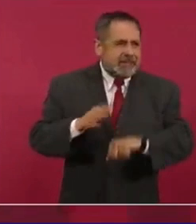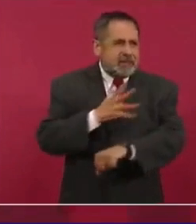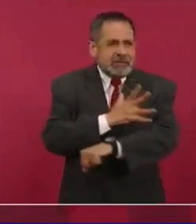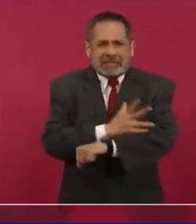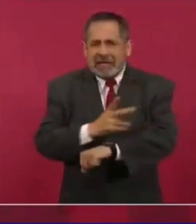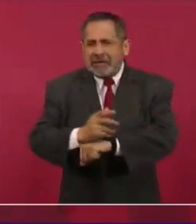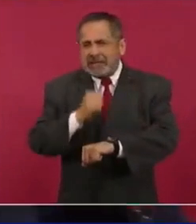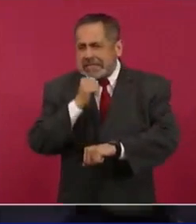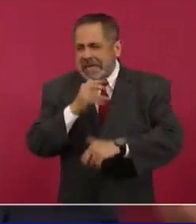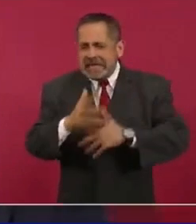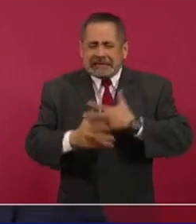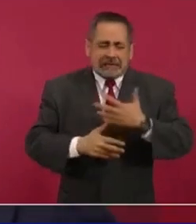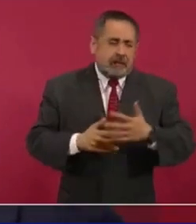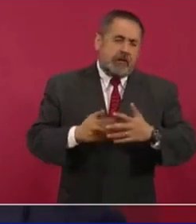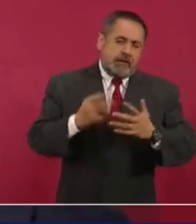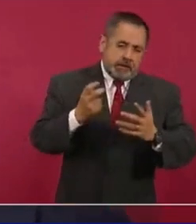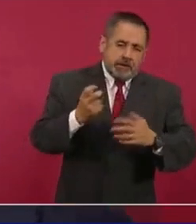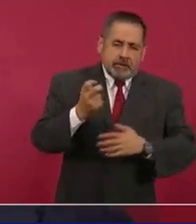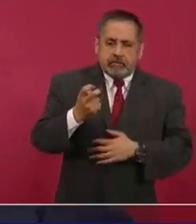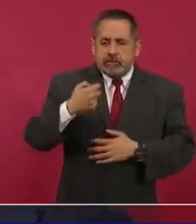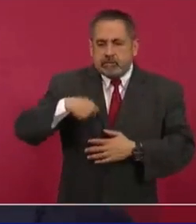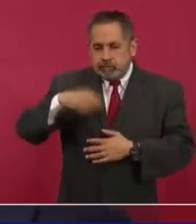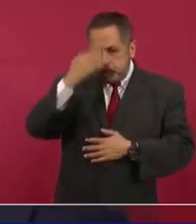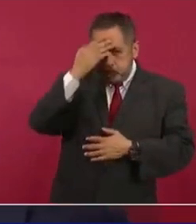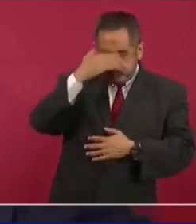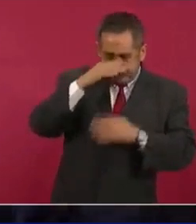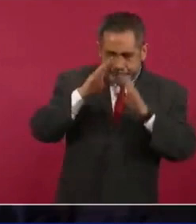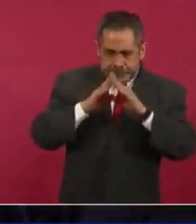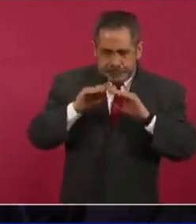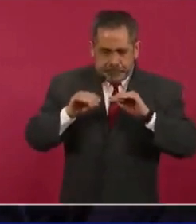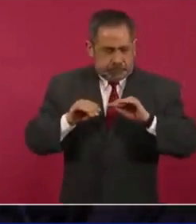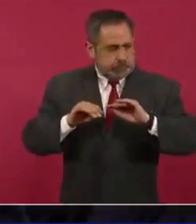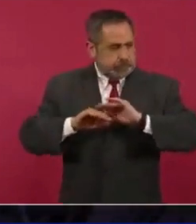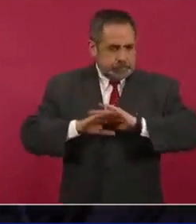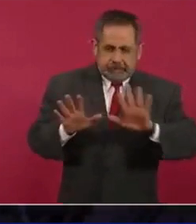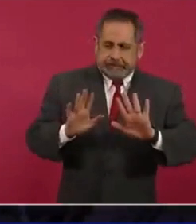saber, a ver,